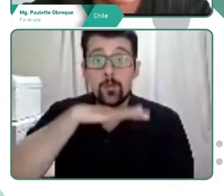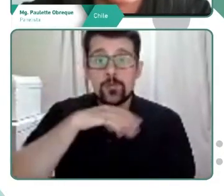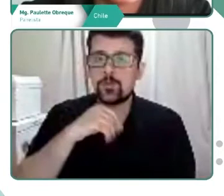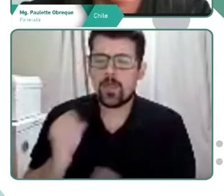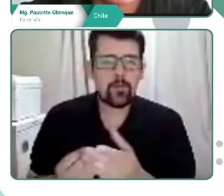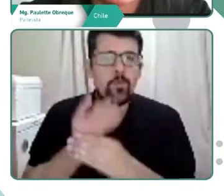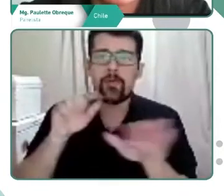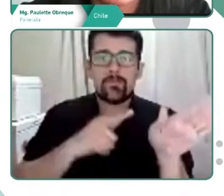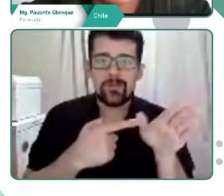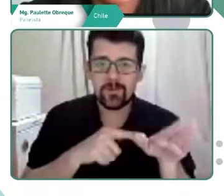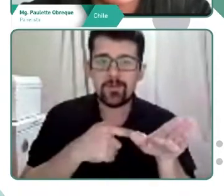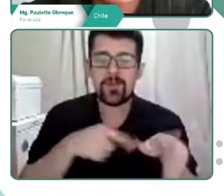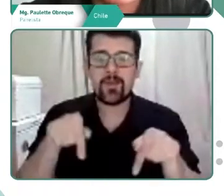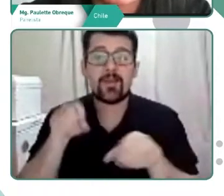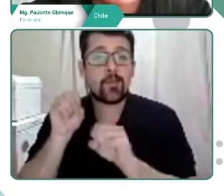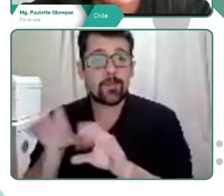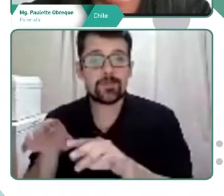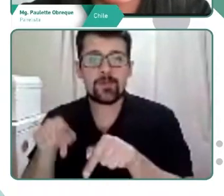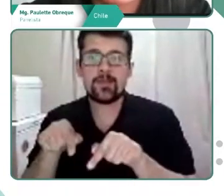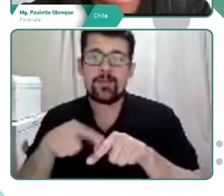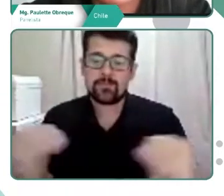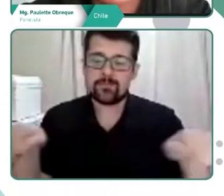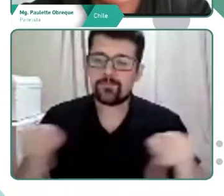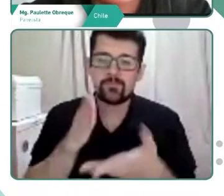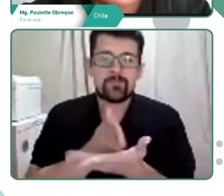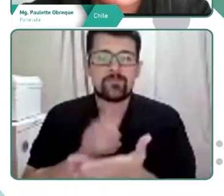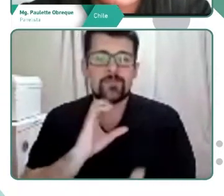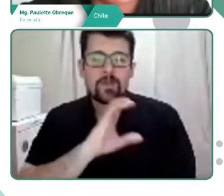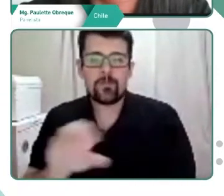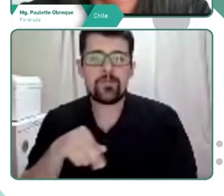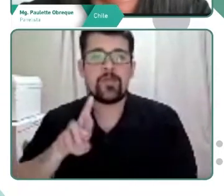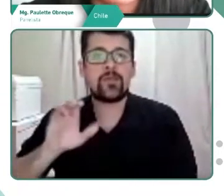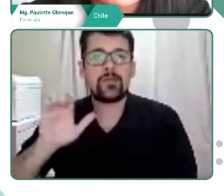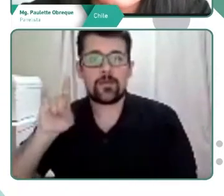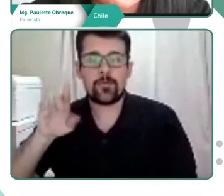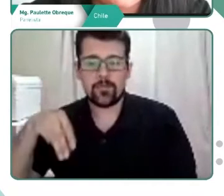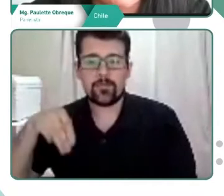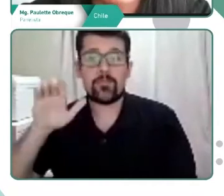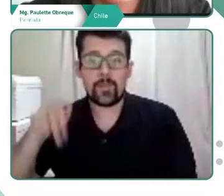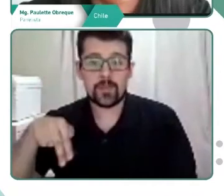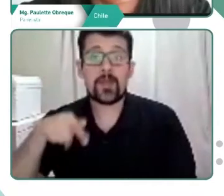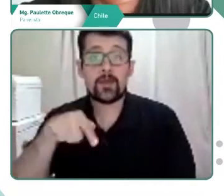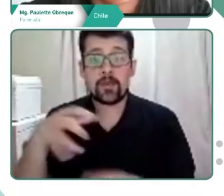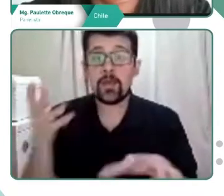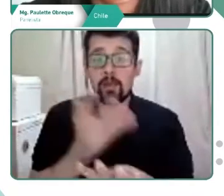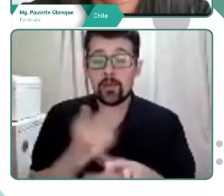tecnologías en la educación en esta escuela rural de Reumén. Aquí ustedes ven al equipo